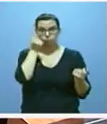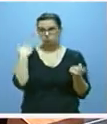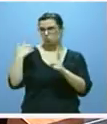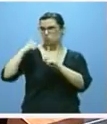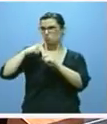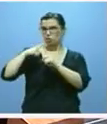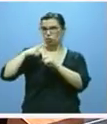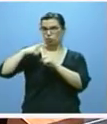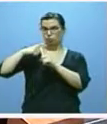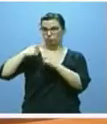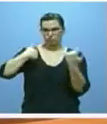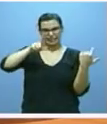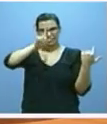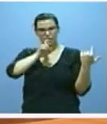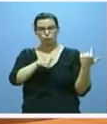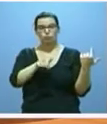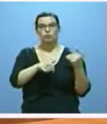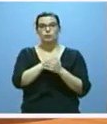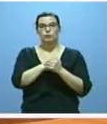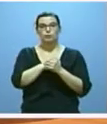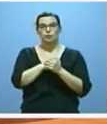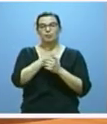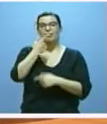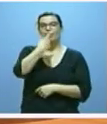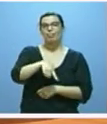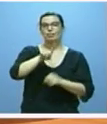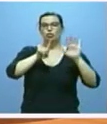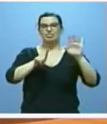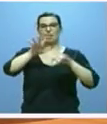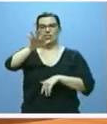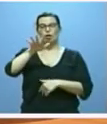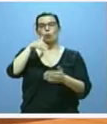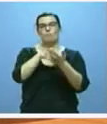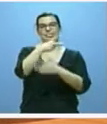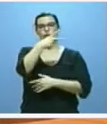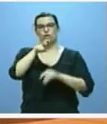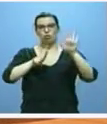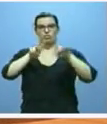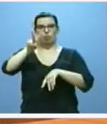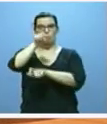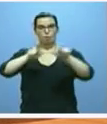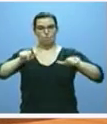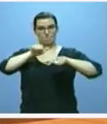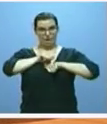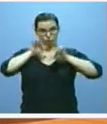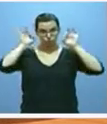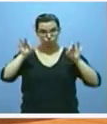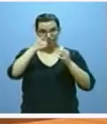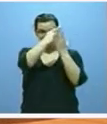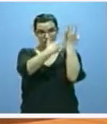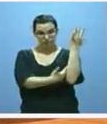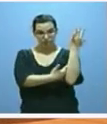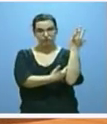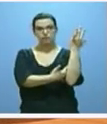de este mismo año, de 165.272 parados registrados, siendo